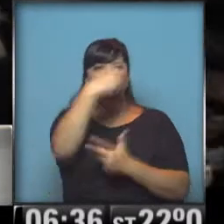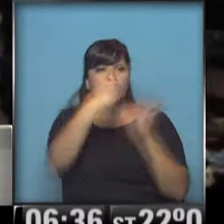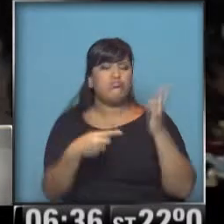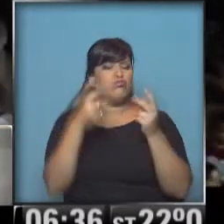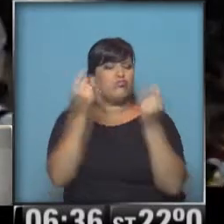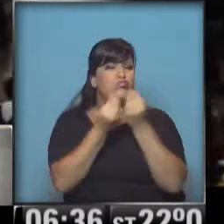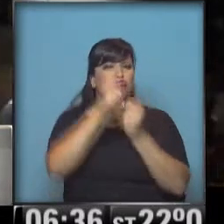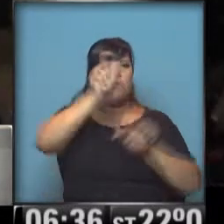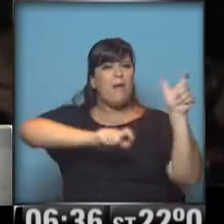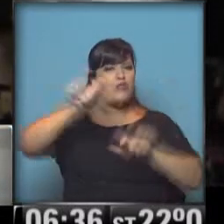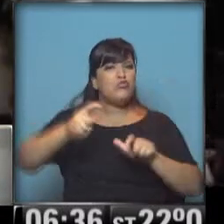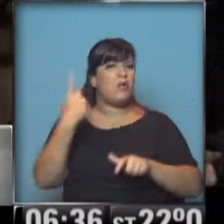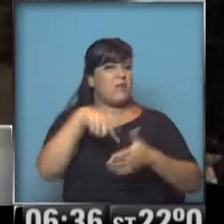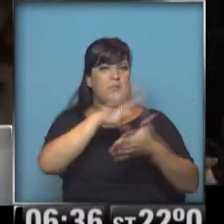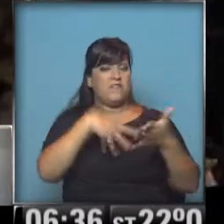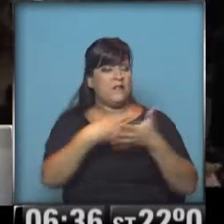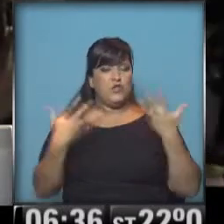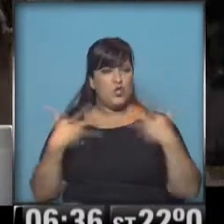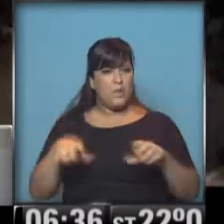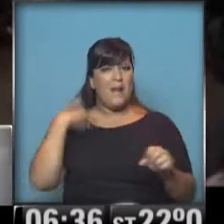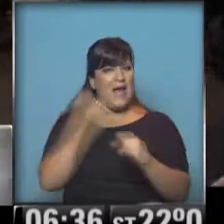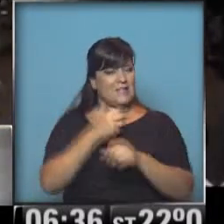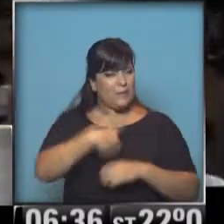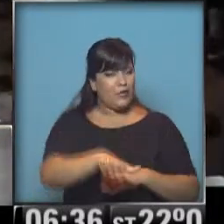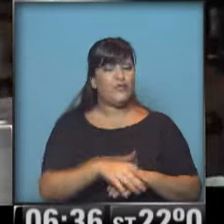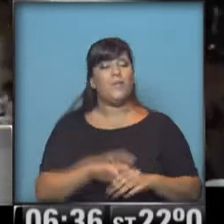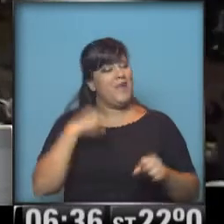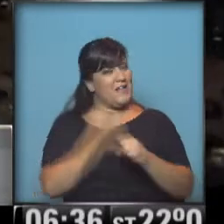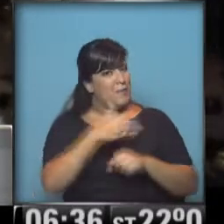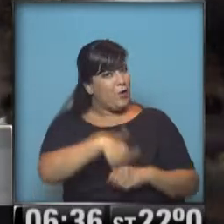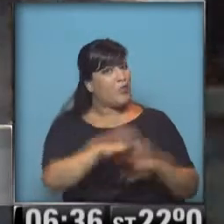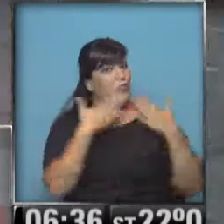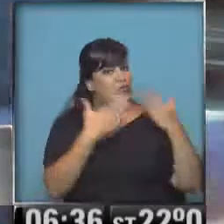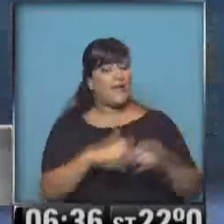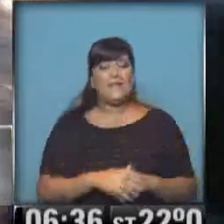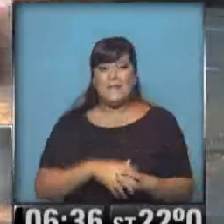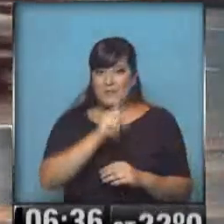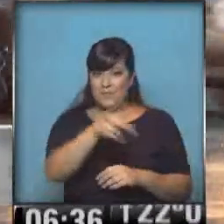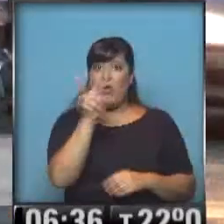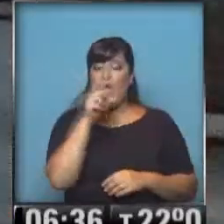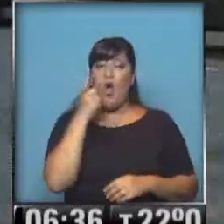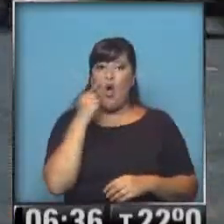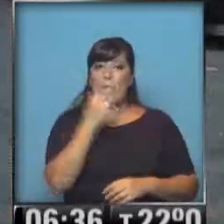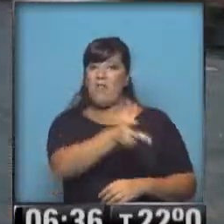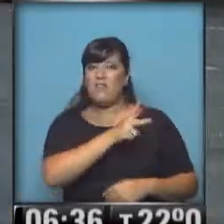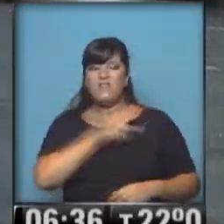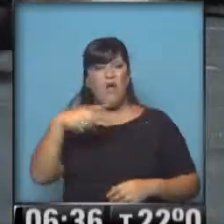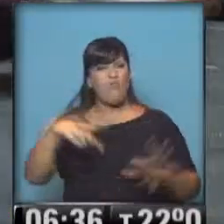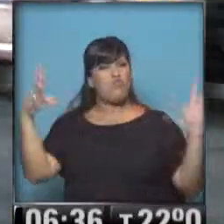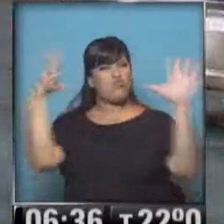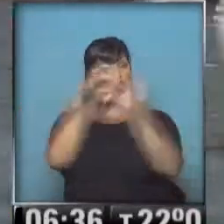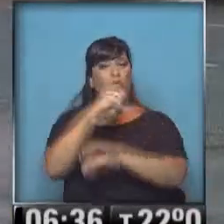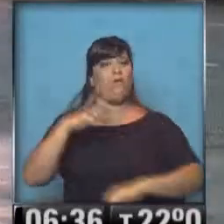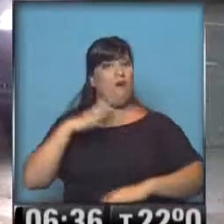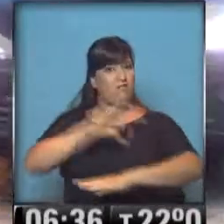pasajeros, pero de acuerdo a su cronograma. Hasta luego. Hasta luego, Hugo, muchas gracias. Y Hugo nos decía que está muy oscura la mañana, Isqui, todavía no